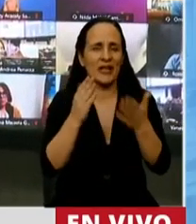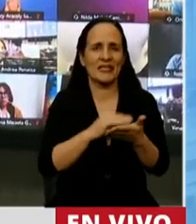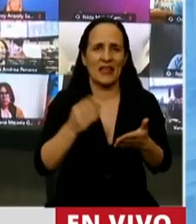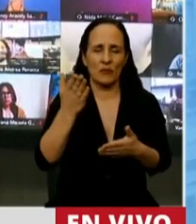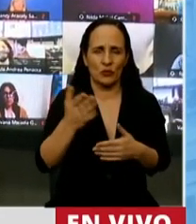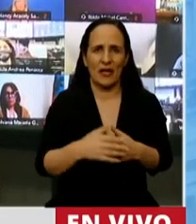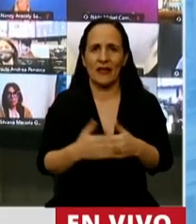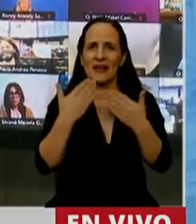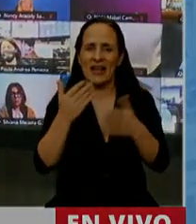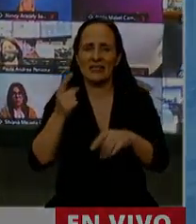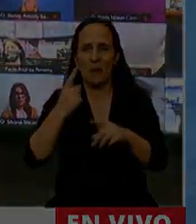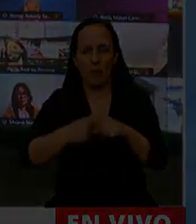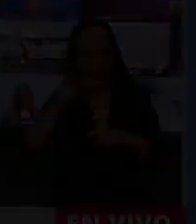Con la mayor de las alturas ha renegociado. Y nos ha permitido hoy ser soberanos en la administración de esos recursos escasos.